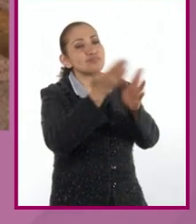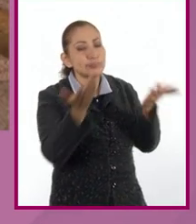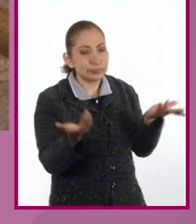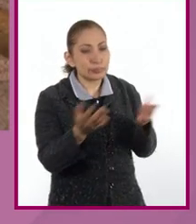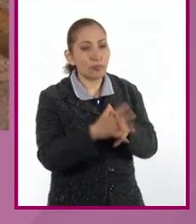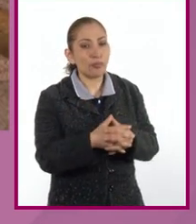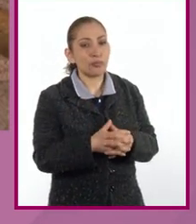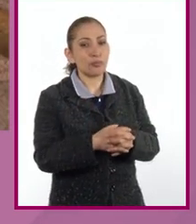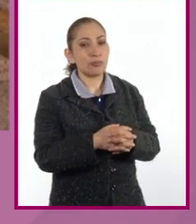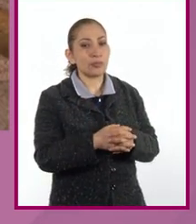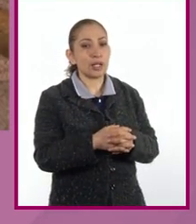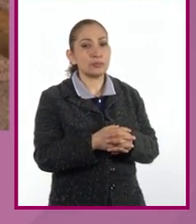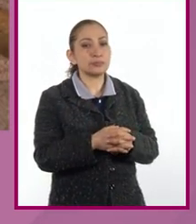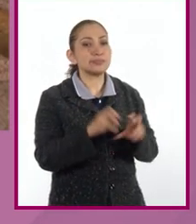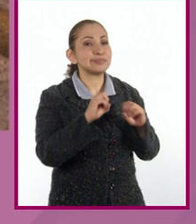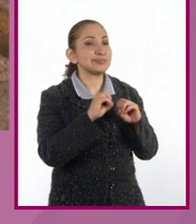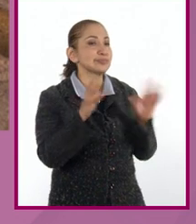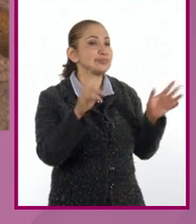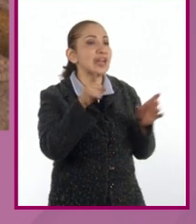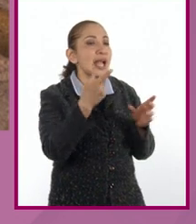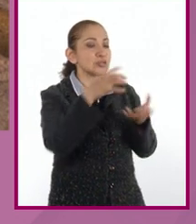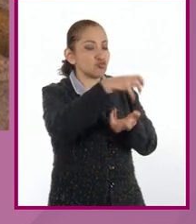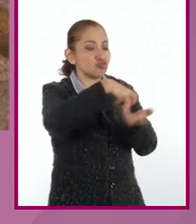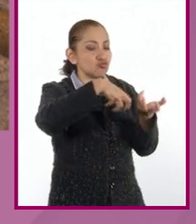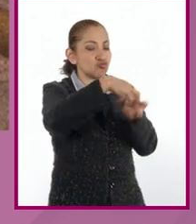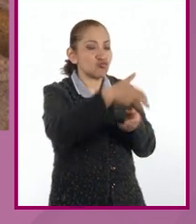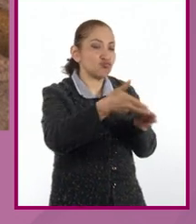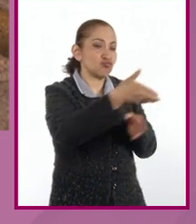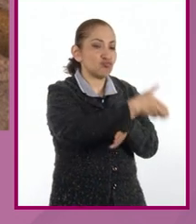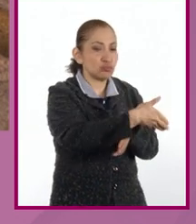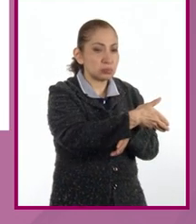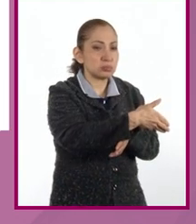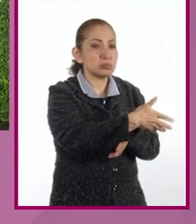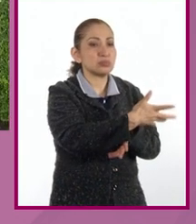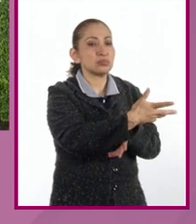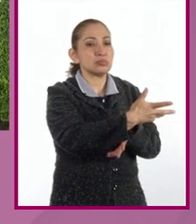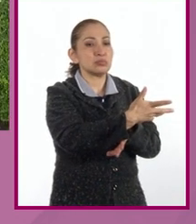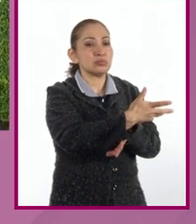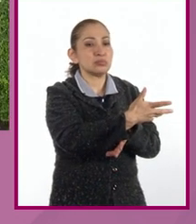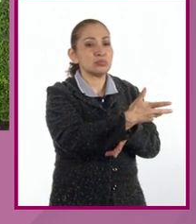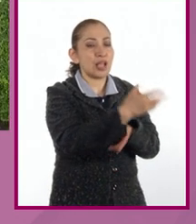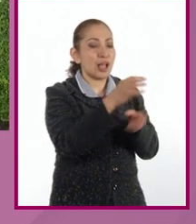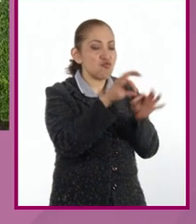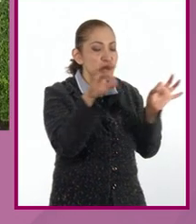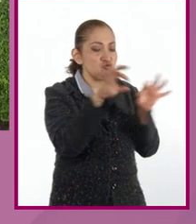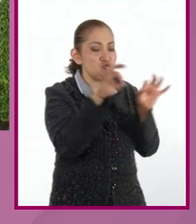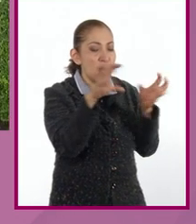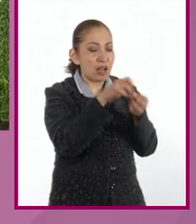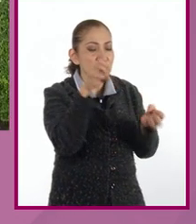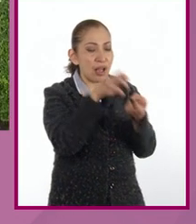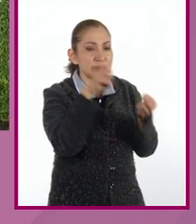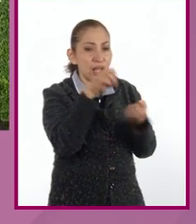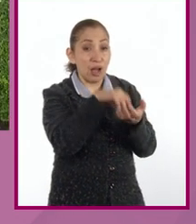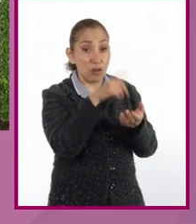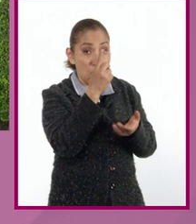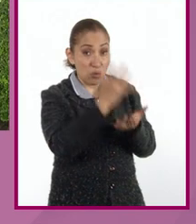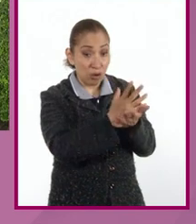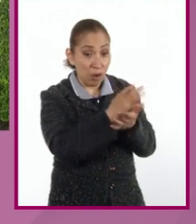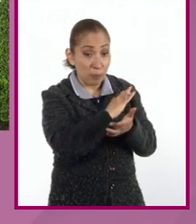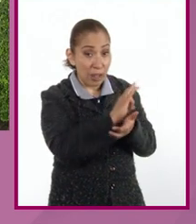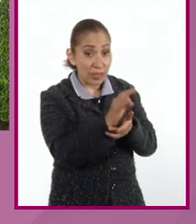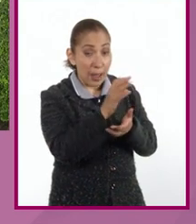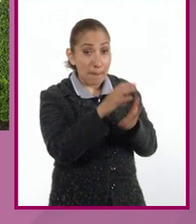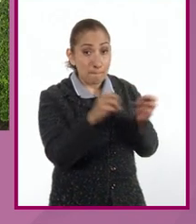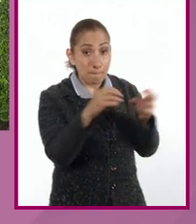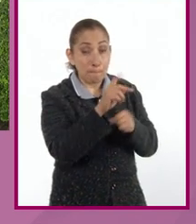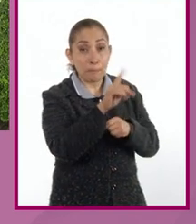y obviamente es un mezclado previo, la inserción de fibras, incluso no nada más necesariamente podía ser la